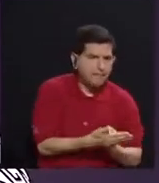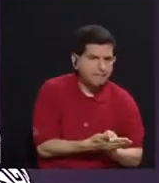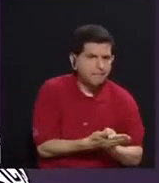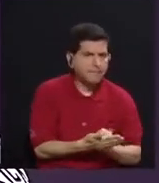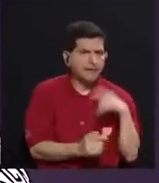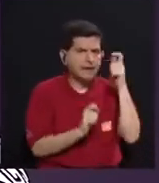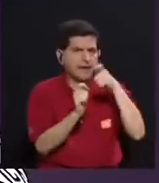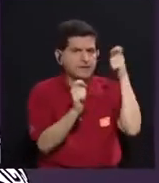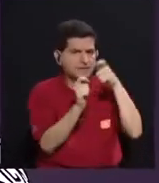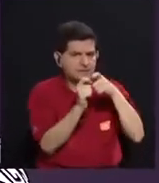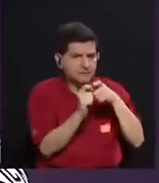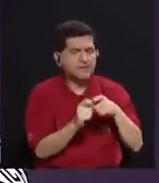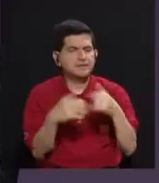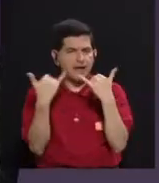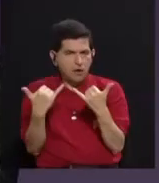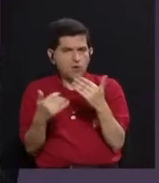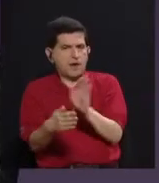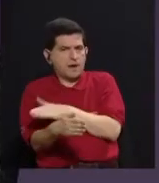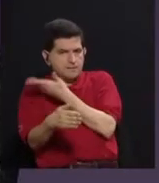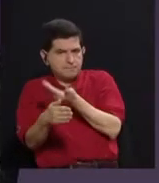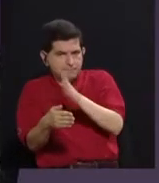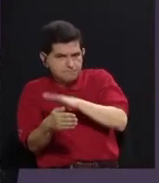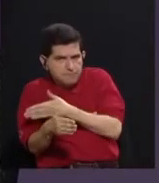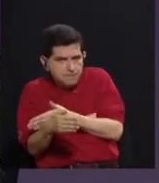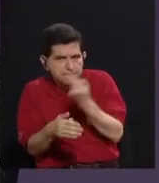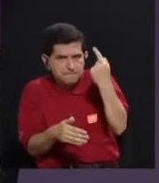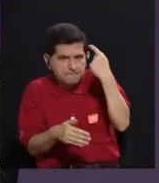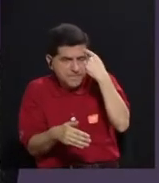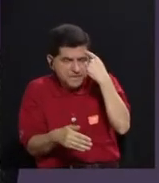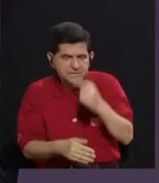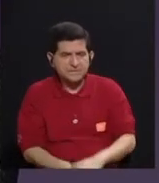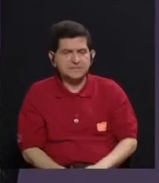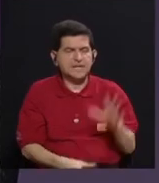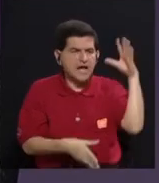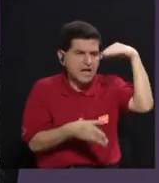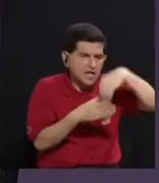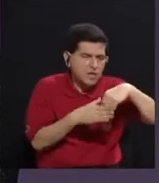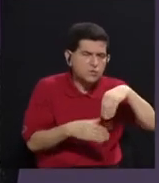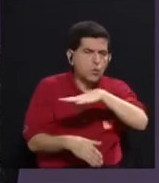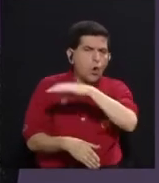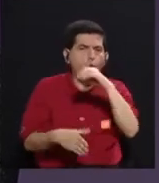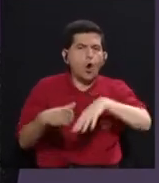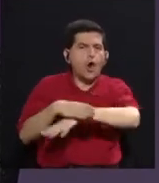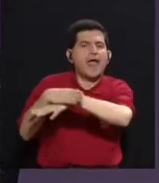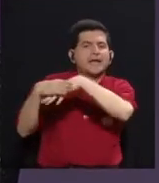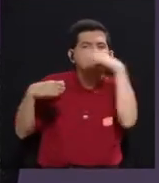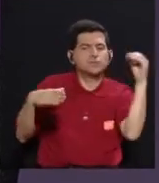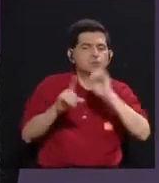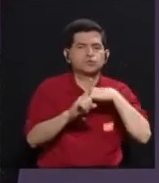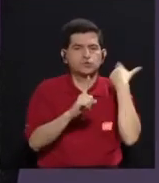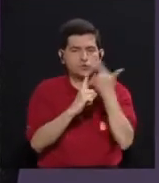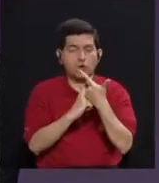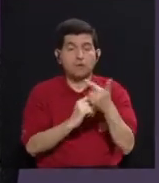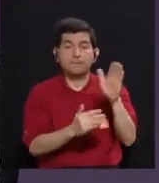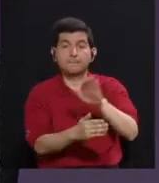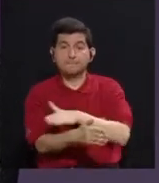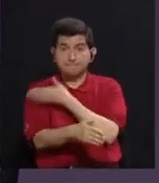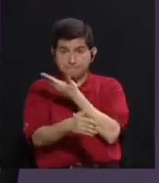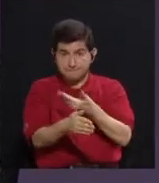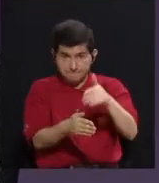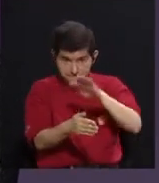este caso más desde la música, acerca de inclusiones, exclusiones sociales. Bueno, la música en sí